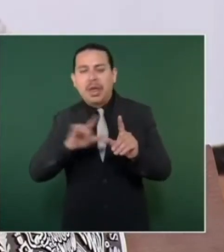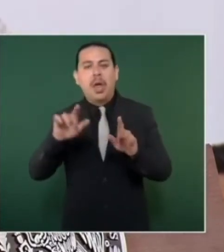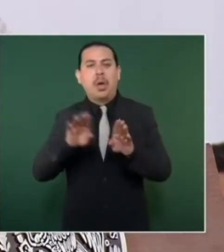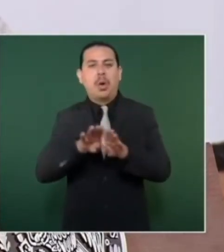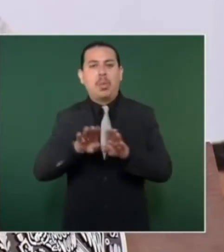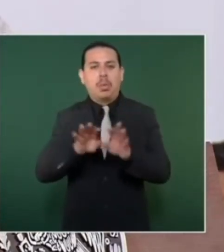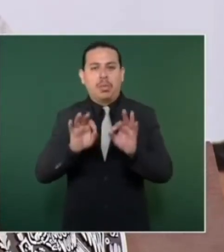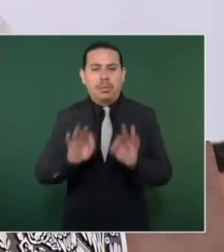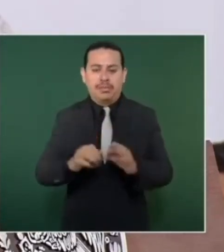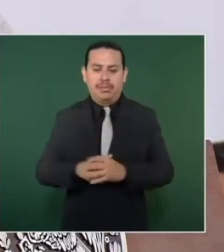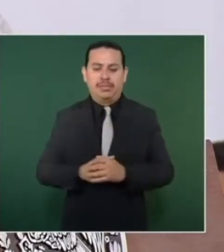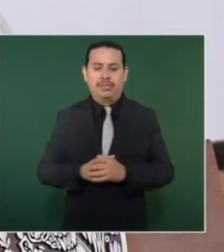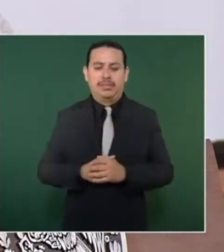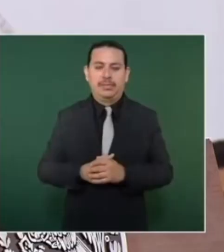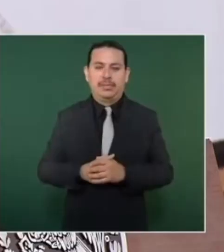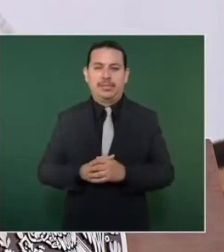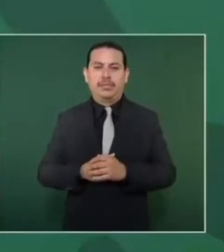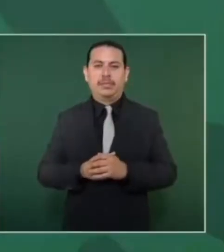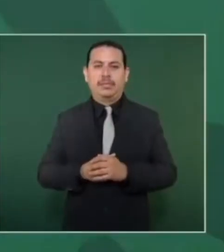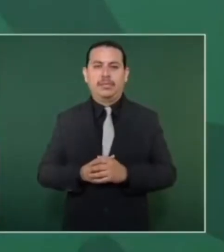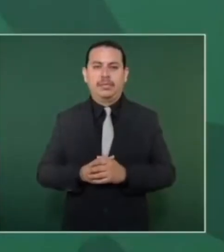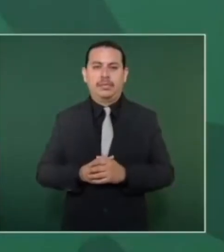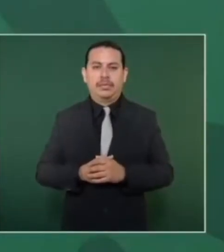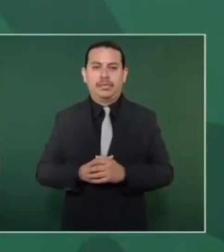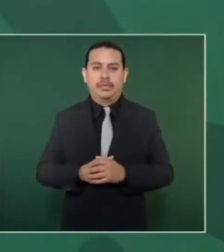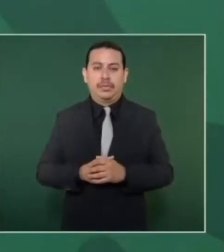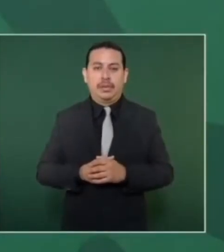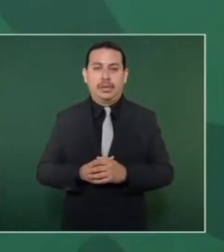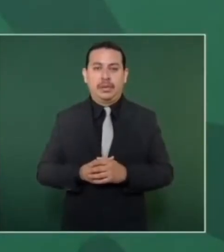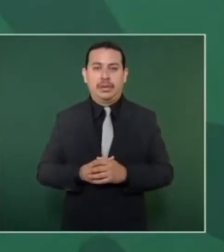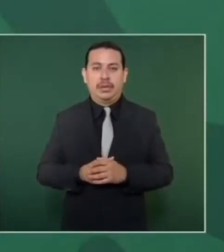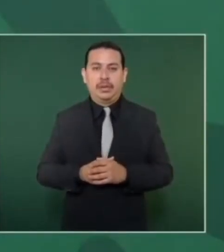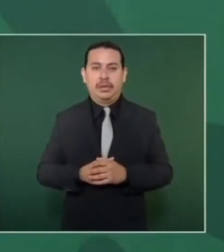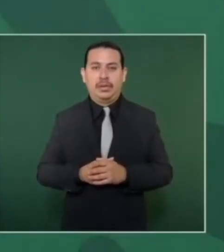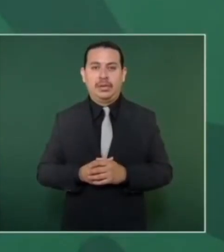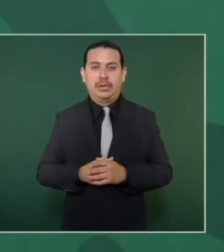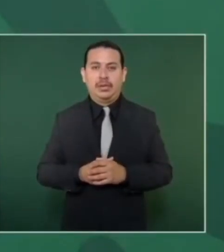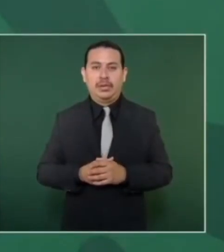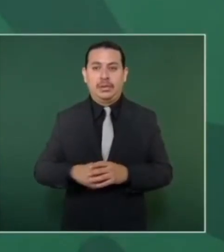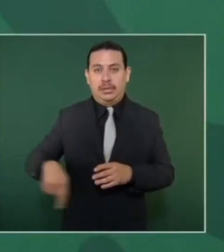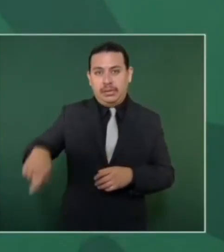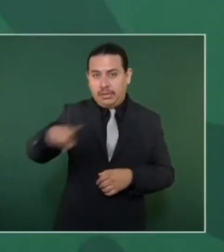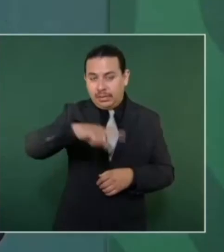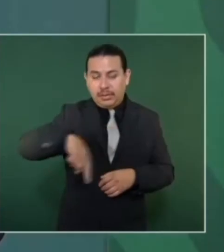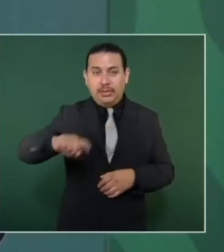No lo quieren ver, porque